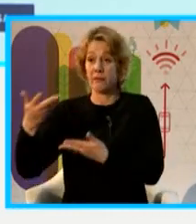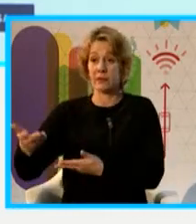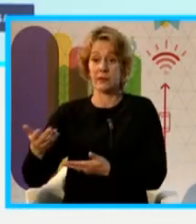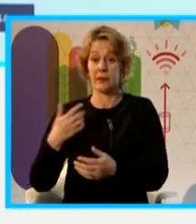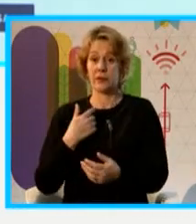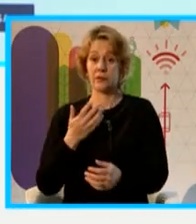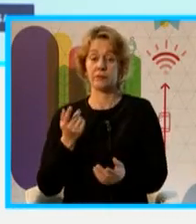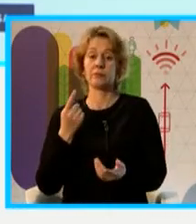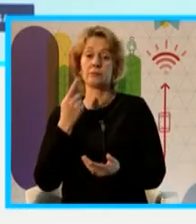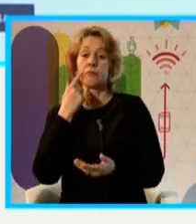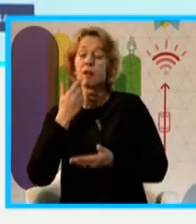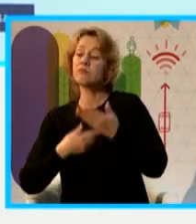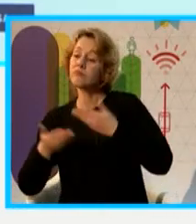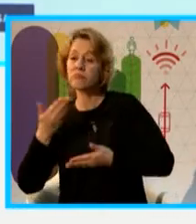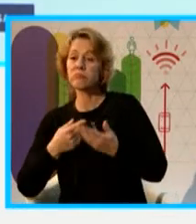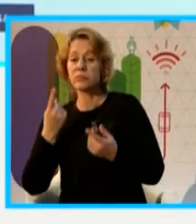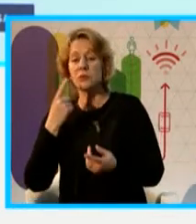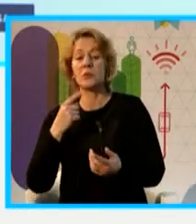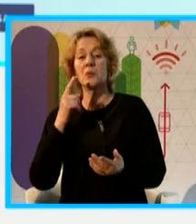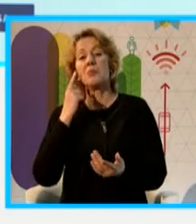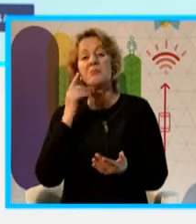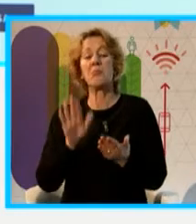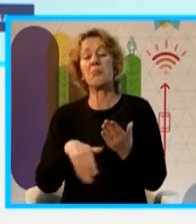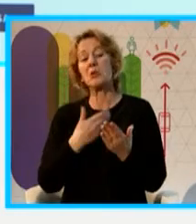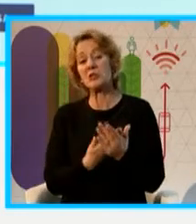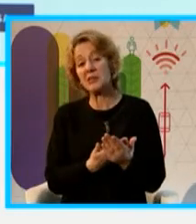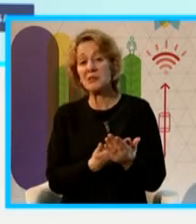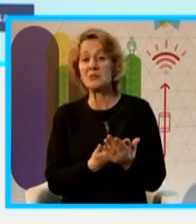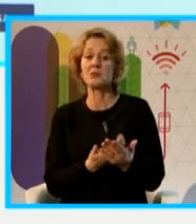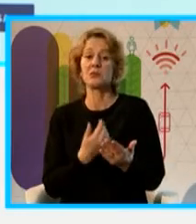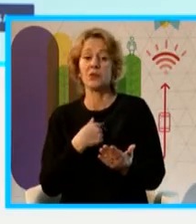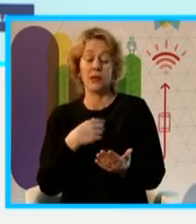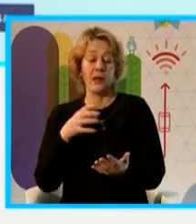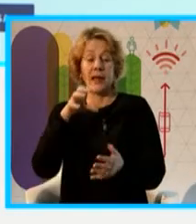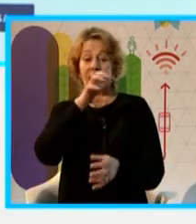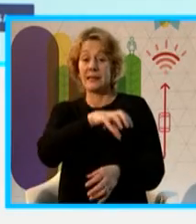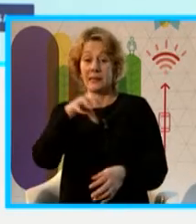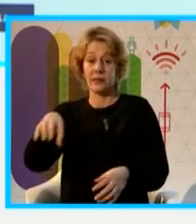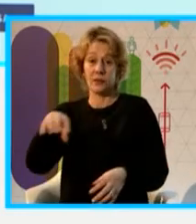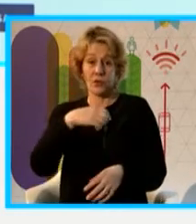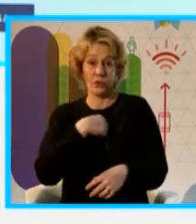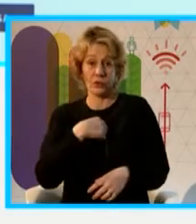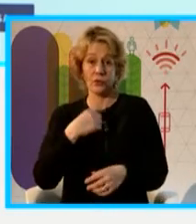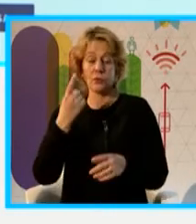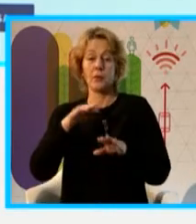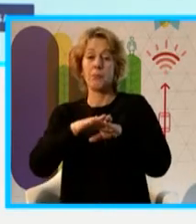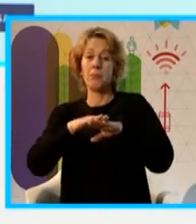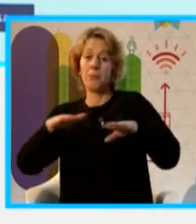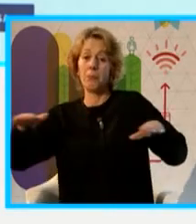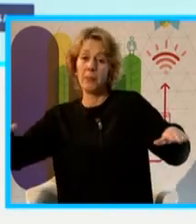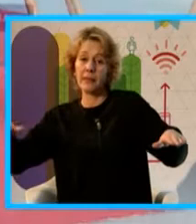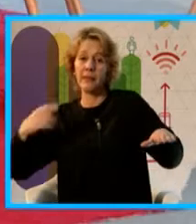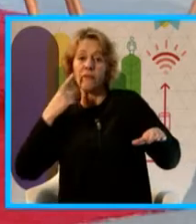de un piloto para integrar nuestras estaciones a una plataforma donde